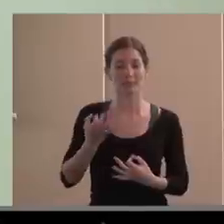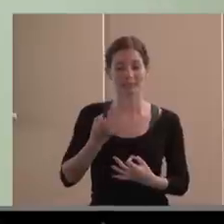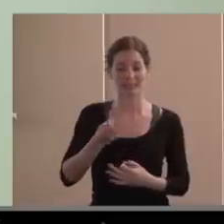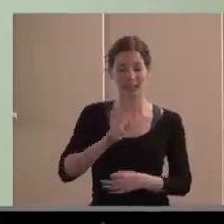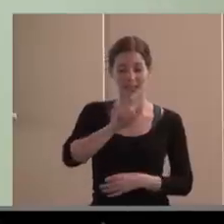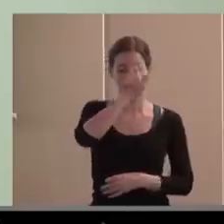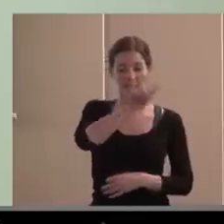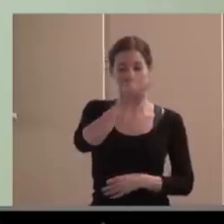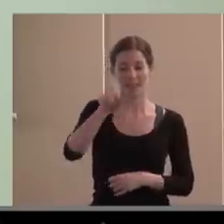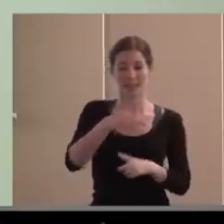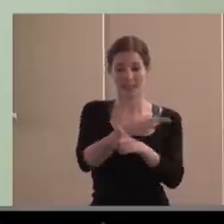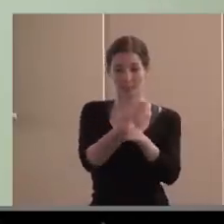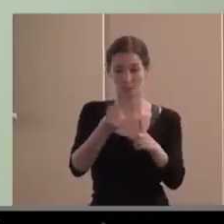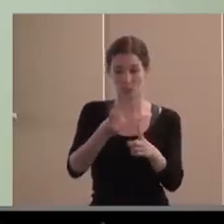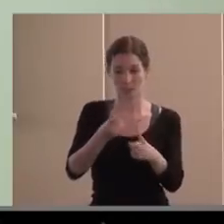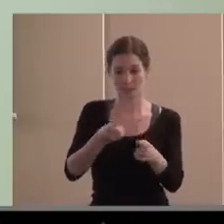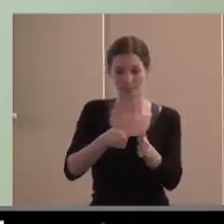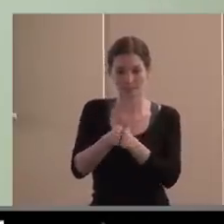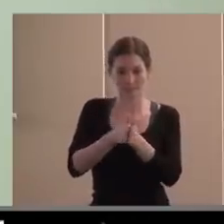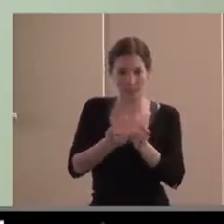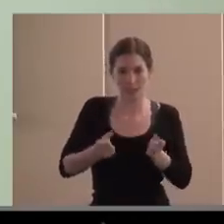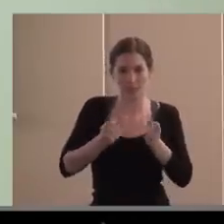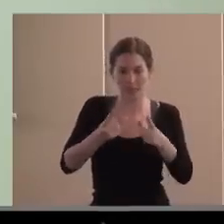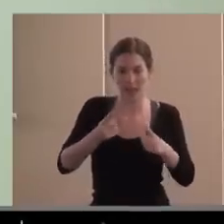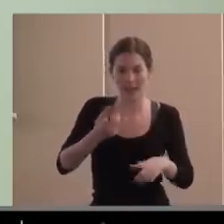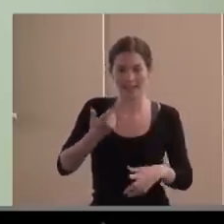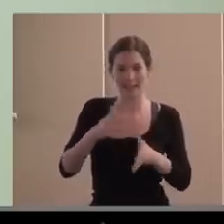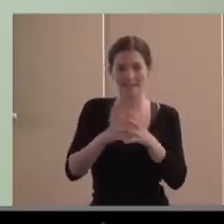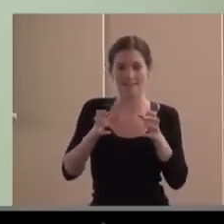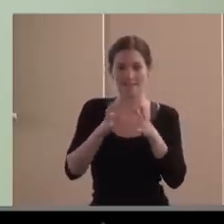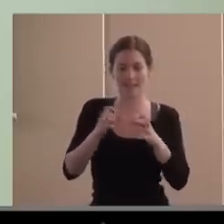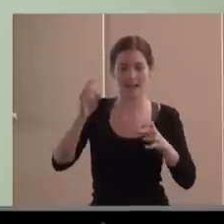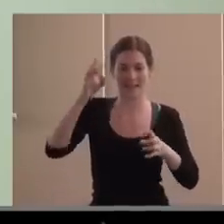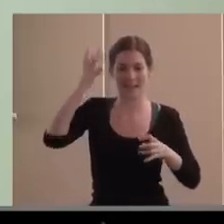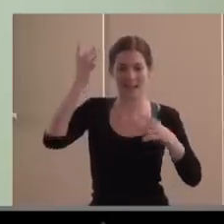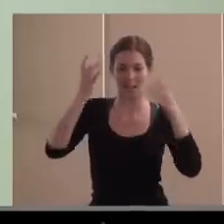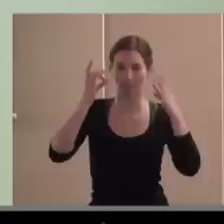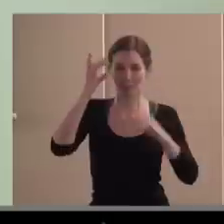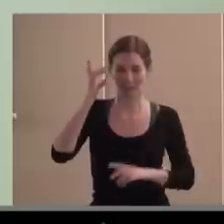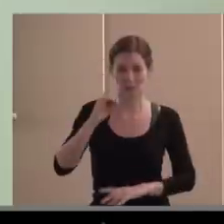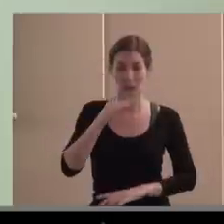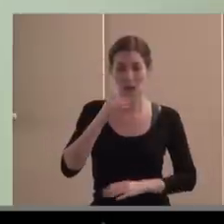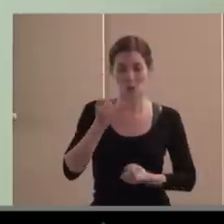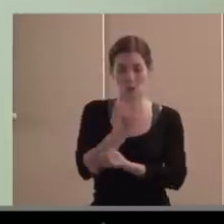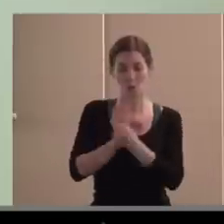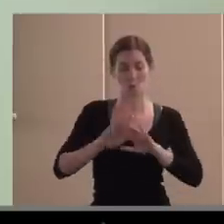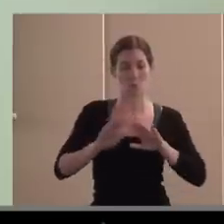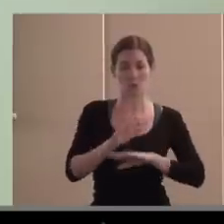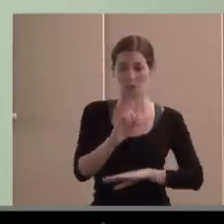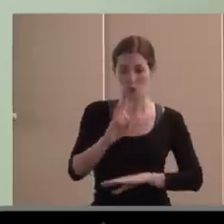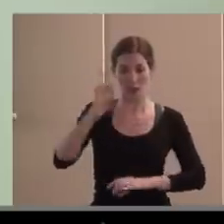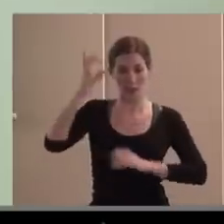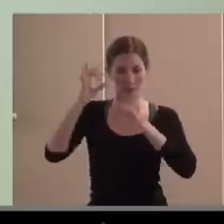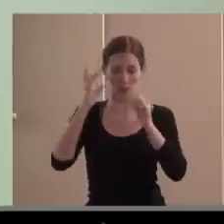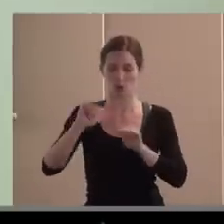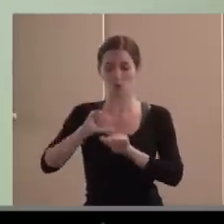personas ese espíritu emprendedor, no solo económico, sino emprendedor como proyecto de vida, en las personas que son nuestra base